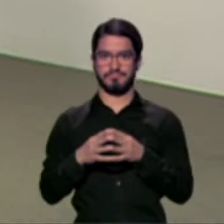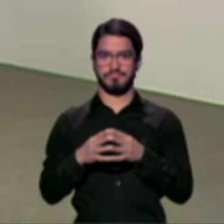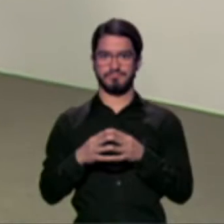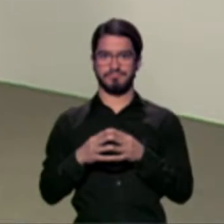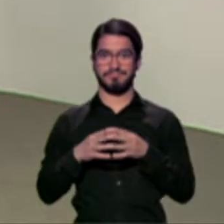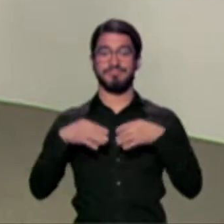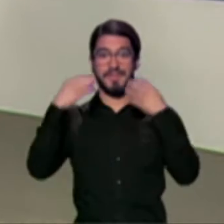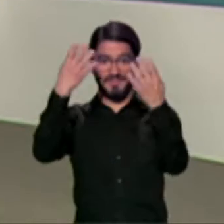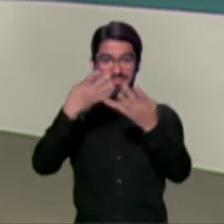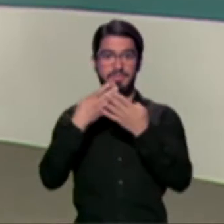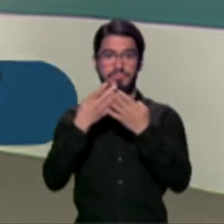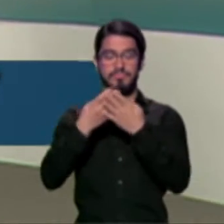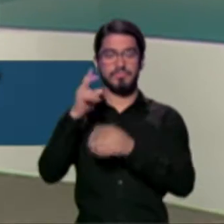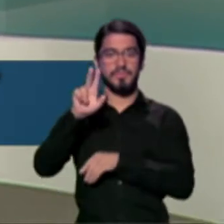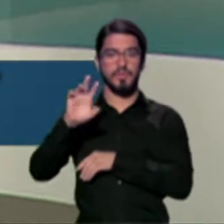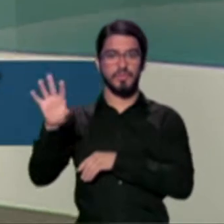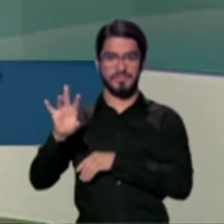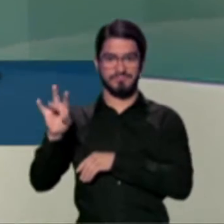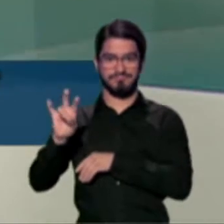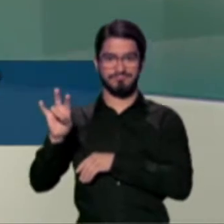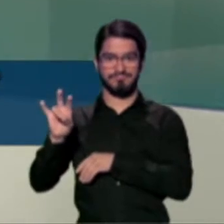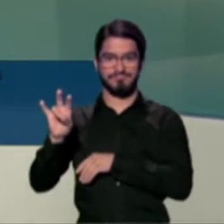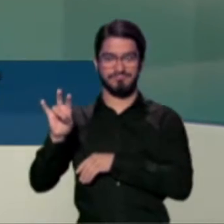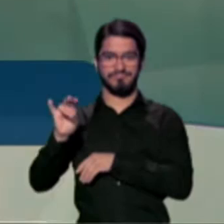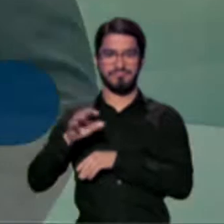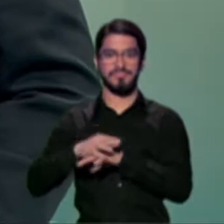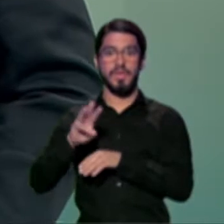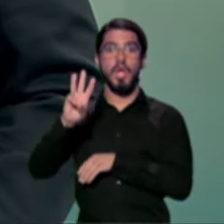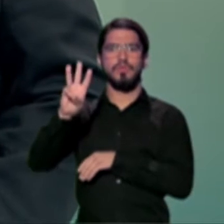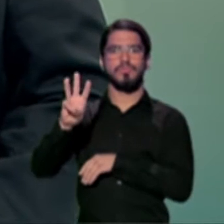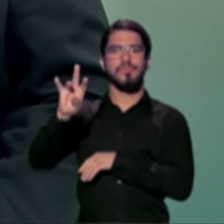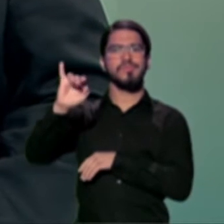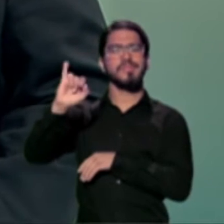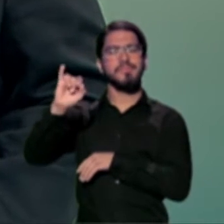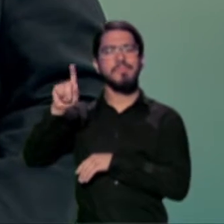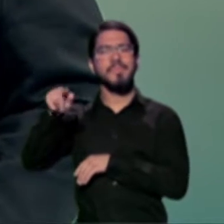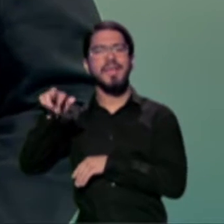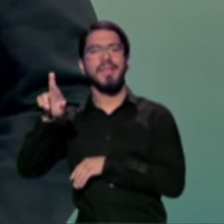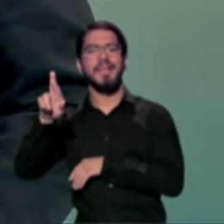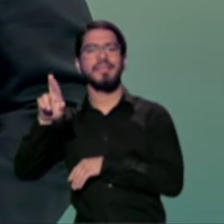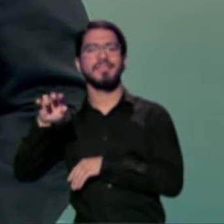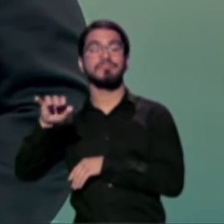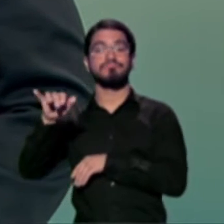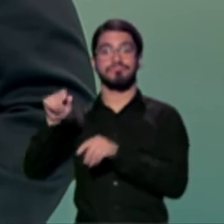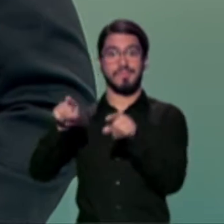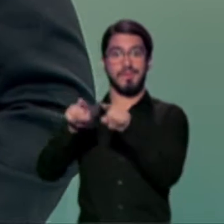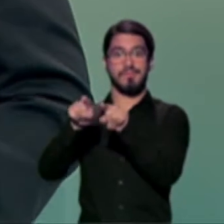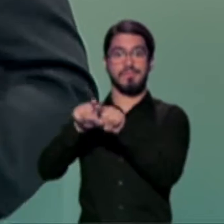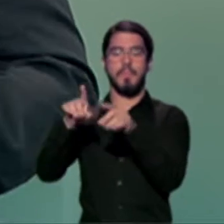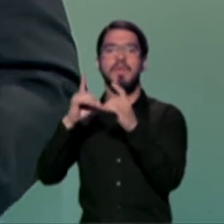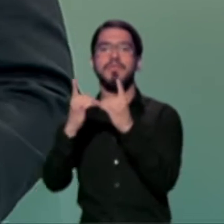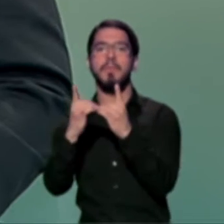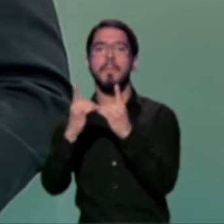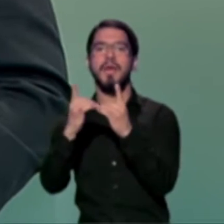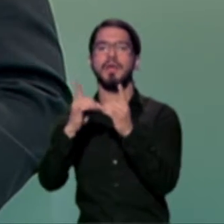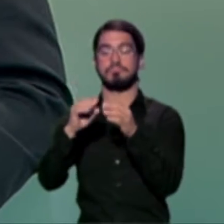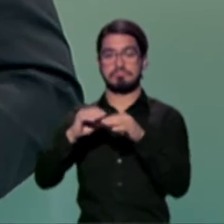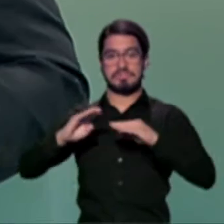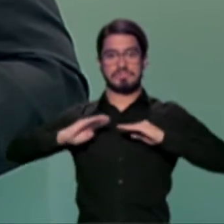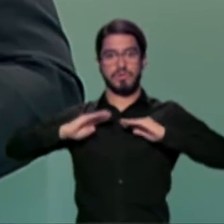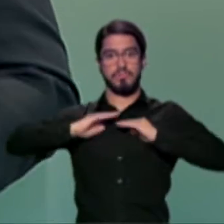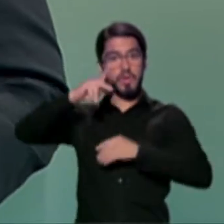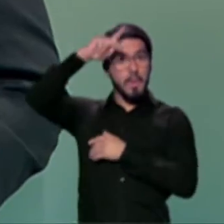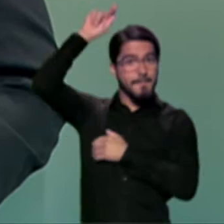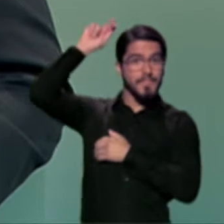Buenas tardes y bienvenidos a Noticias 24 7 WIPR Televisión, así como el Departamento de Recreación y Deportes, el Municipio Autónomo de